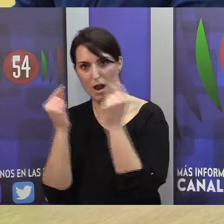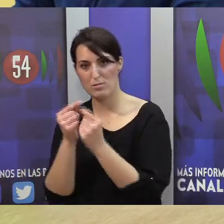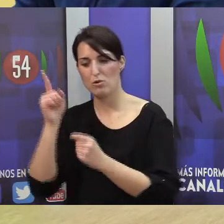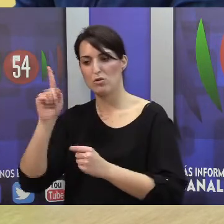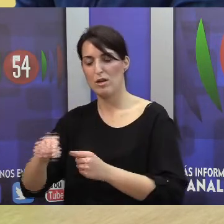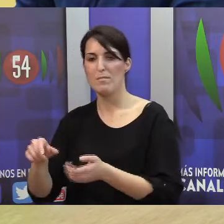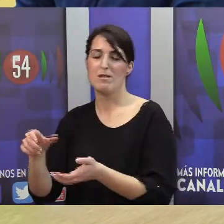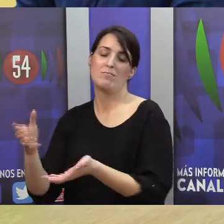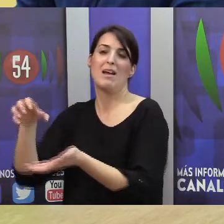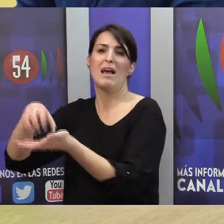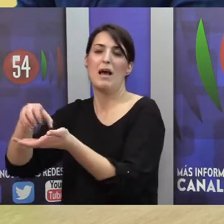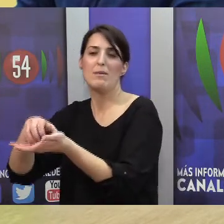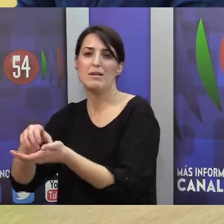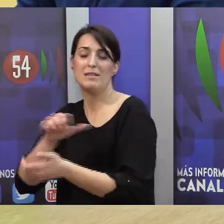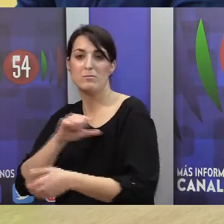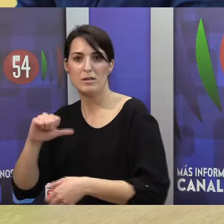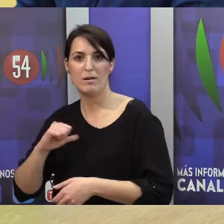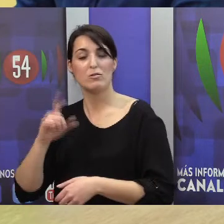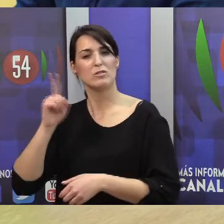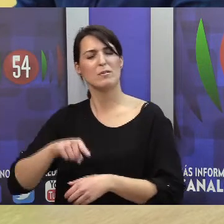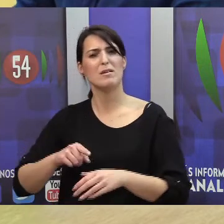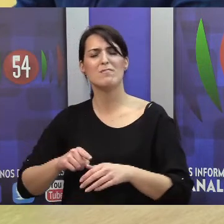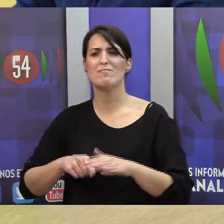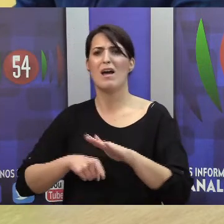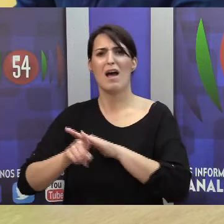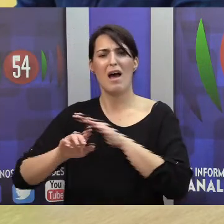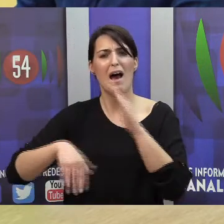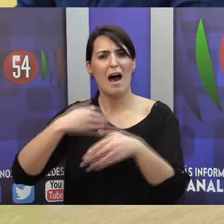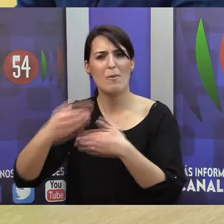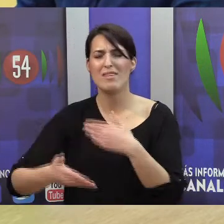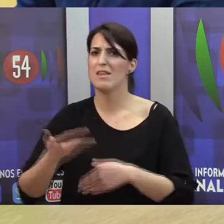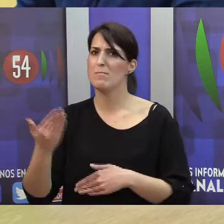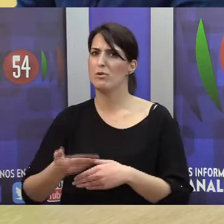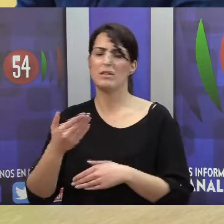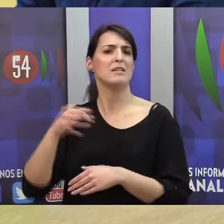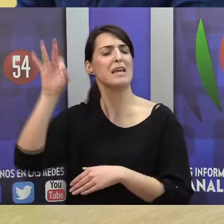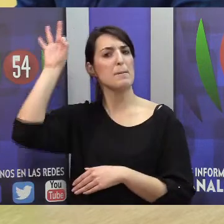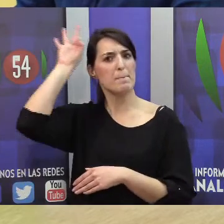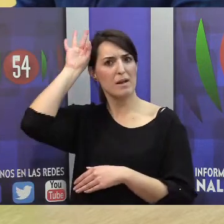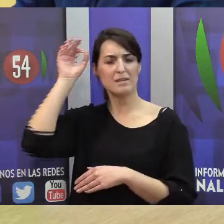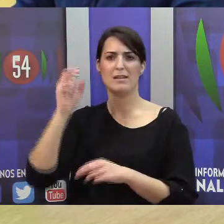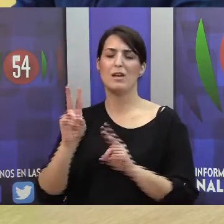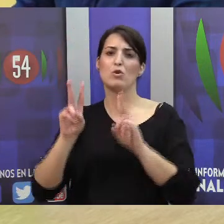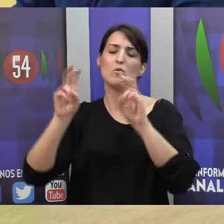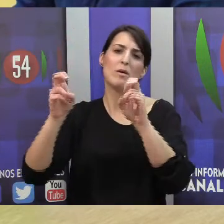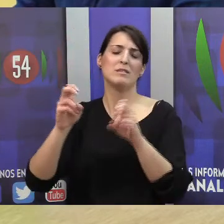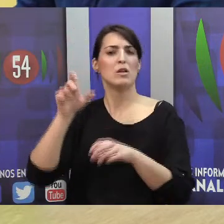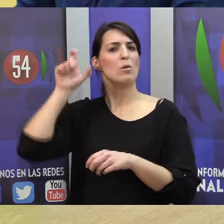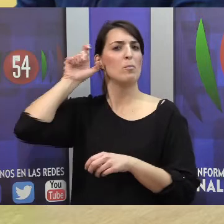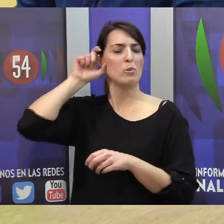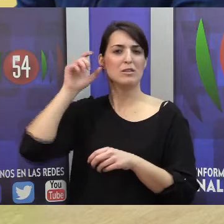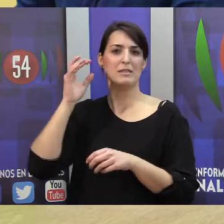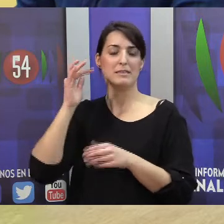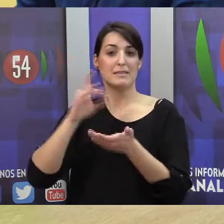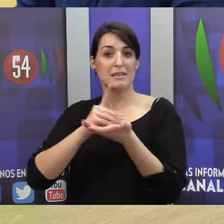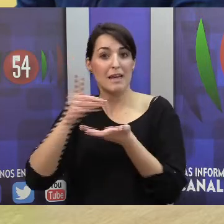tenemos también el avance importantísimo que son los implantes cocleares, las nuevas prótesis digitales, en